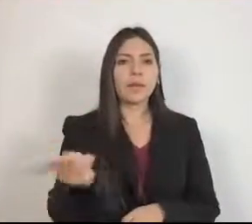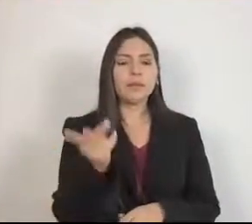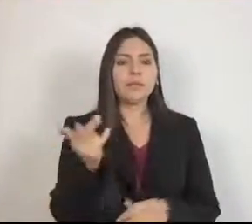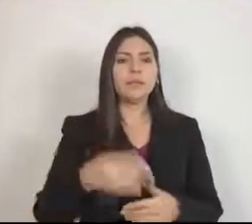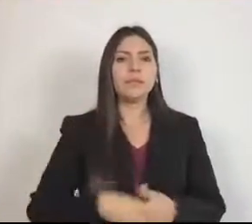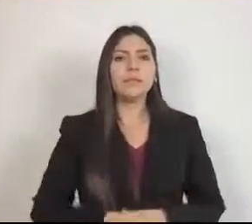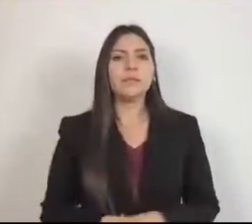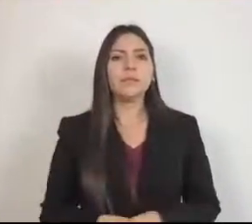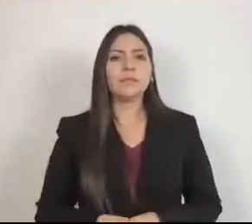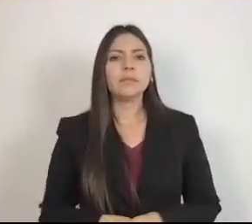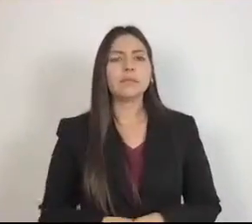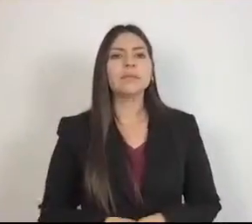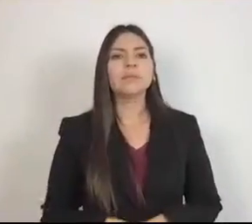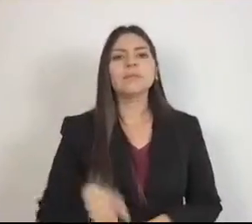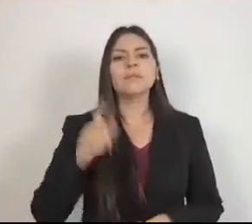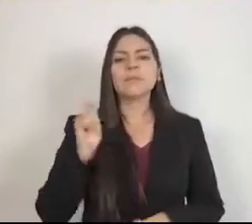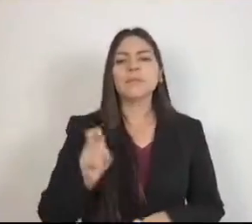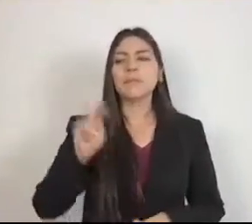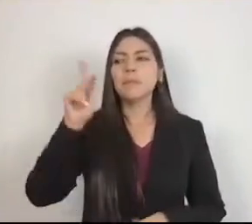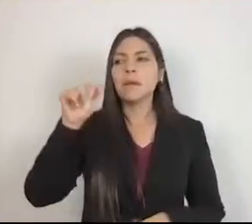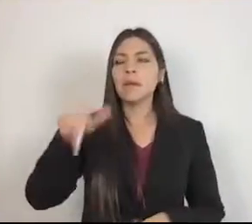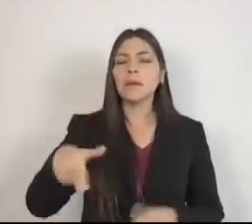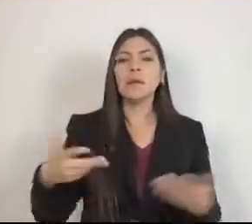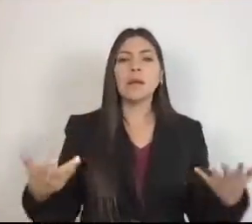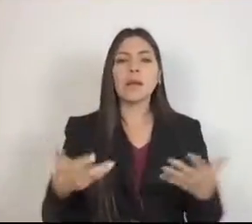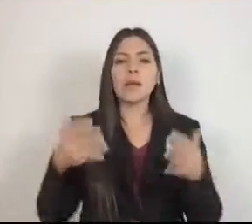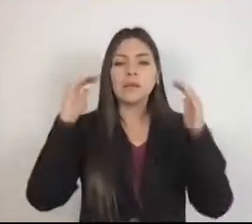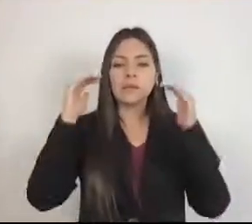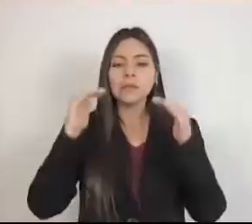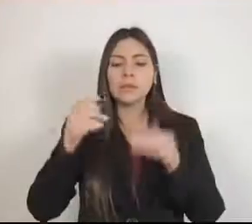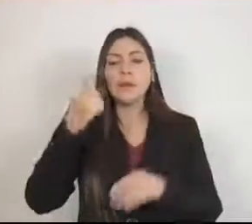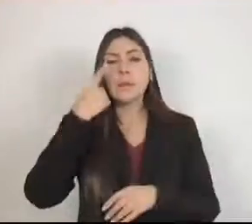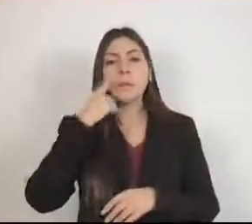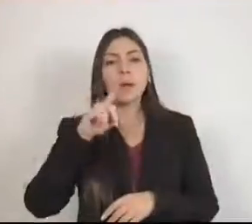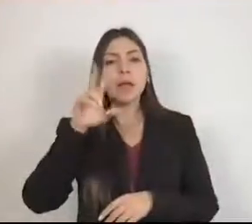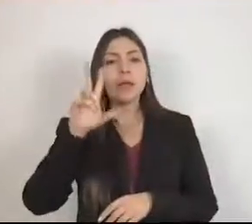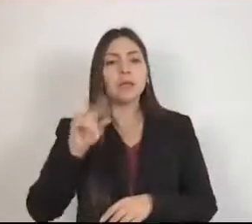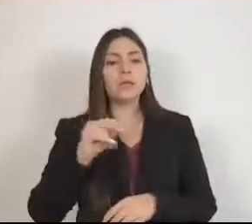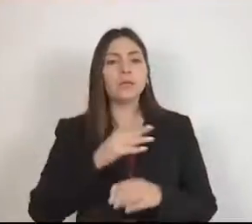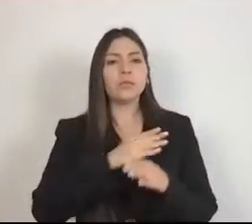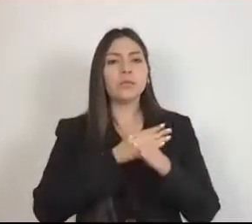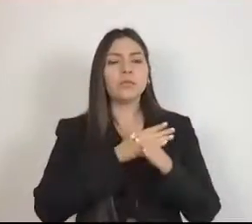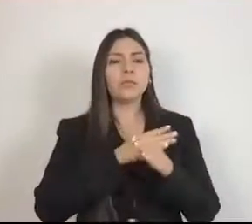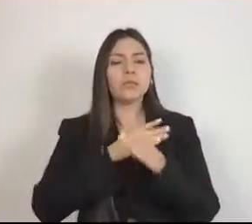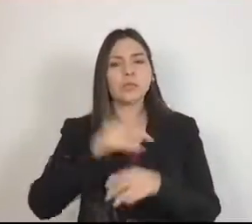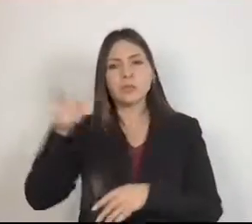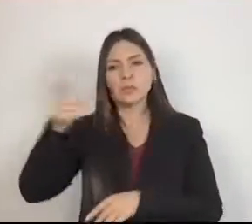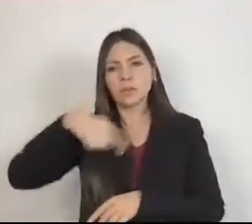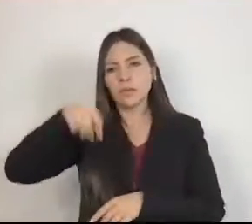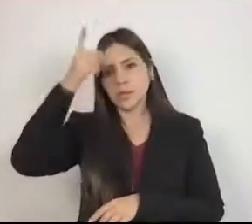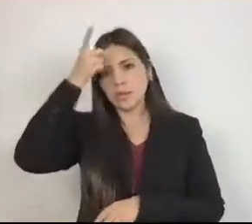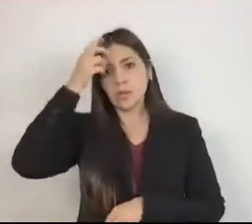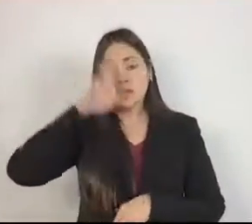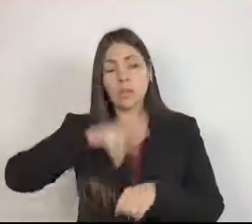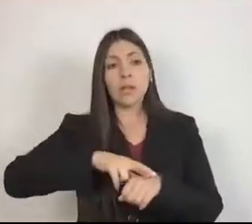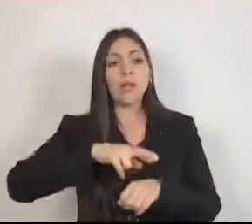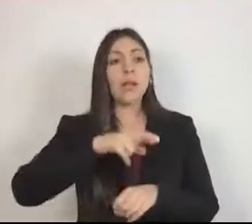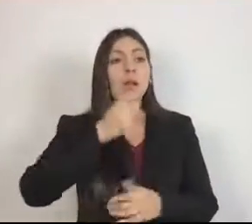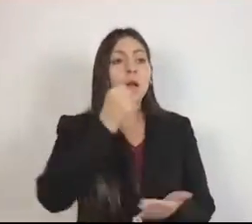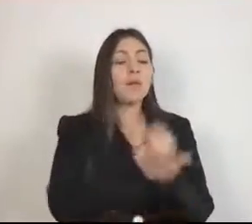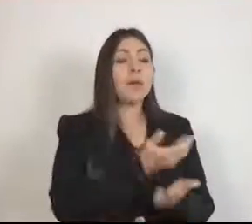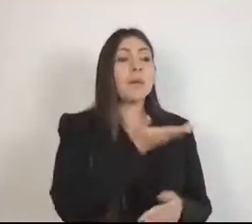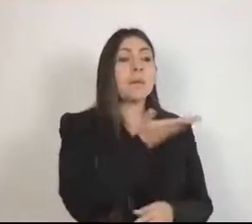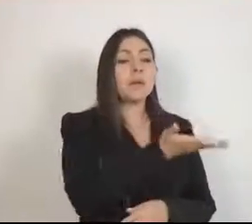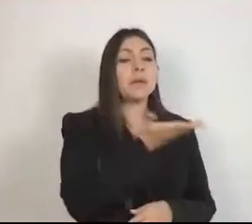¿qué acciones y estrategias se están llevando a cabo para evitar que los directivos soliciten y condicionen la educación básica